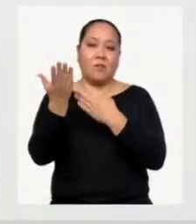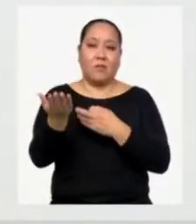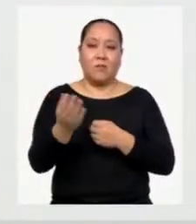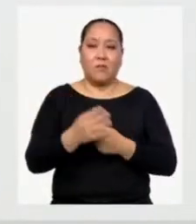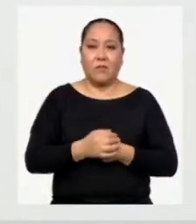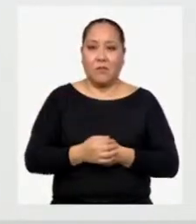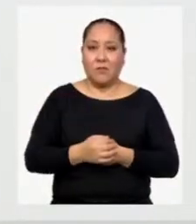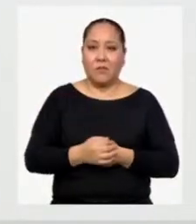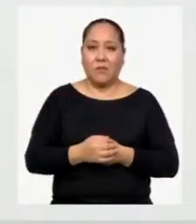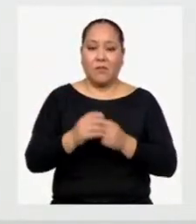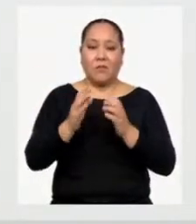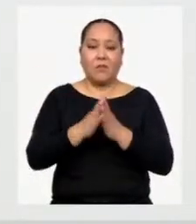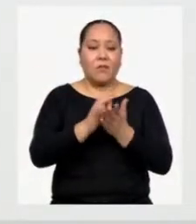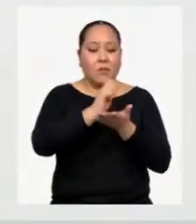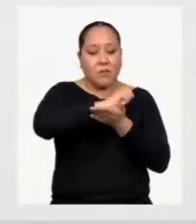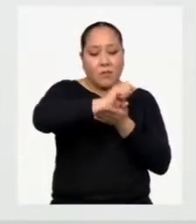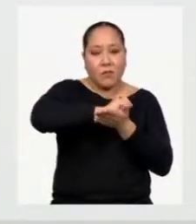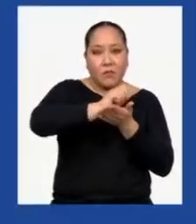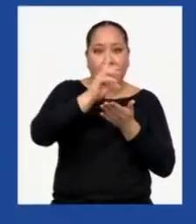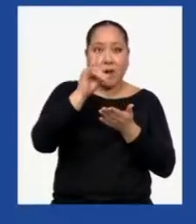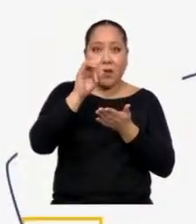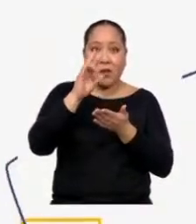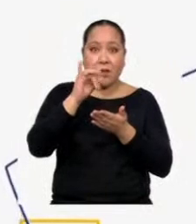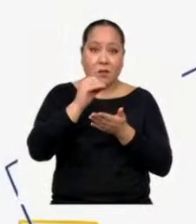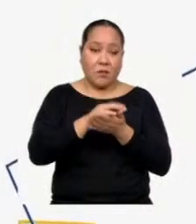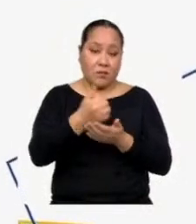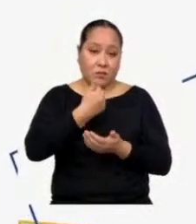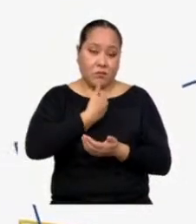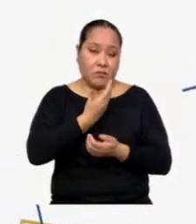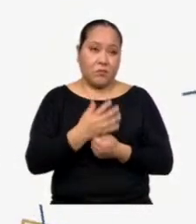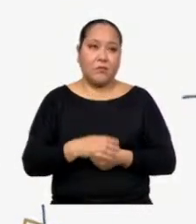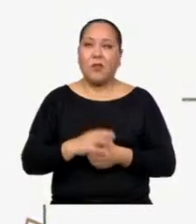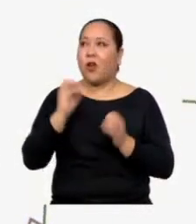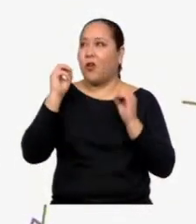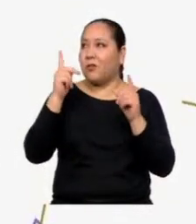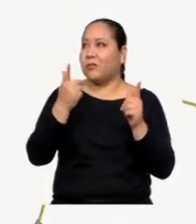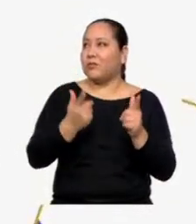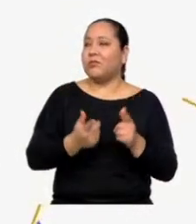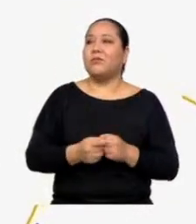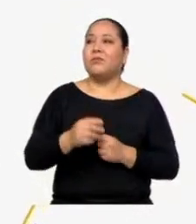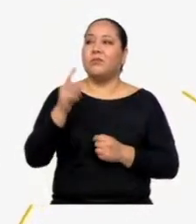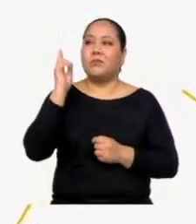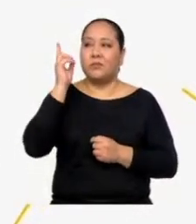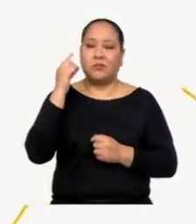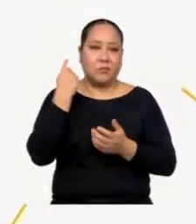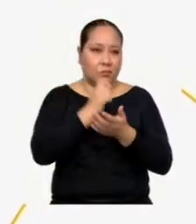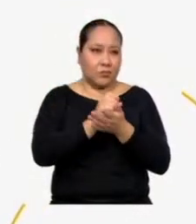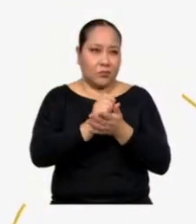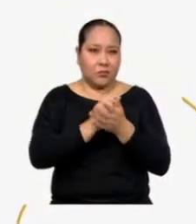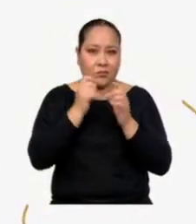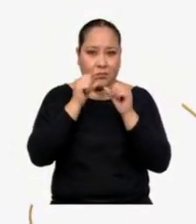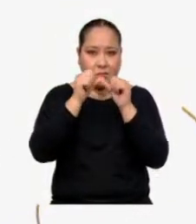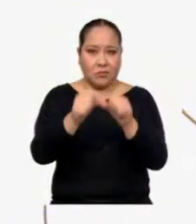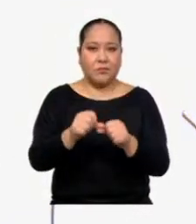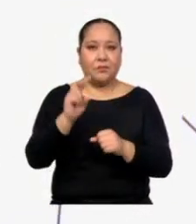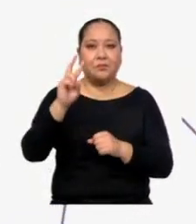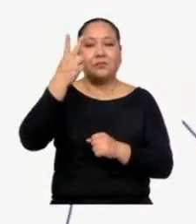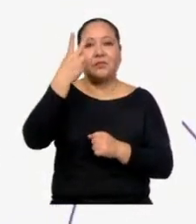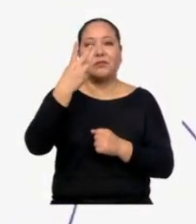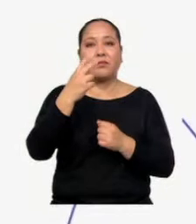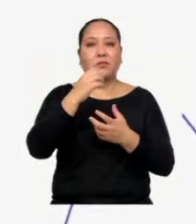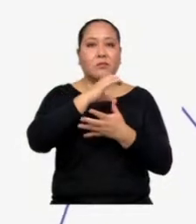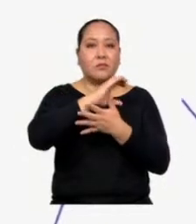Los diarios personales Listo, profe Anotado Seguimos La segunda